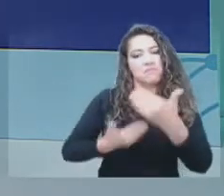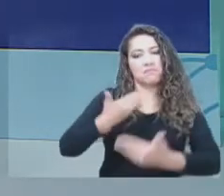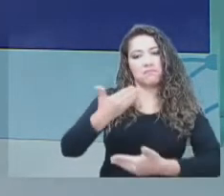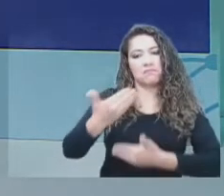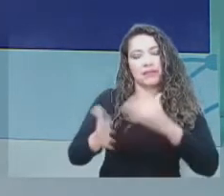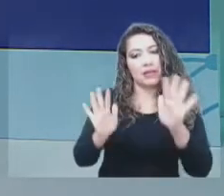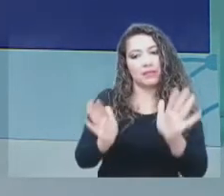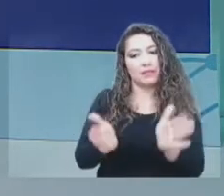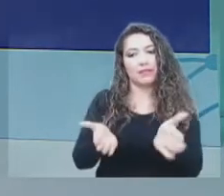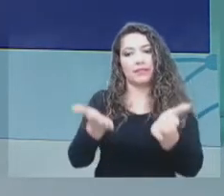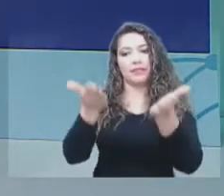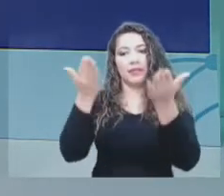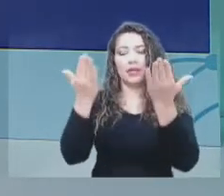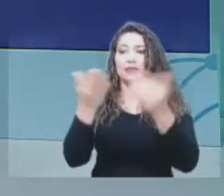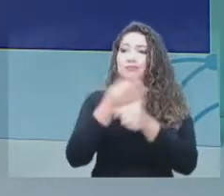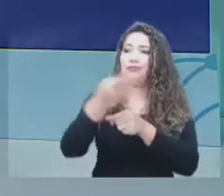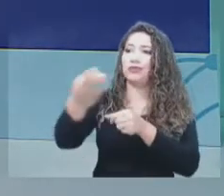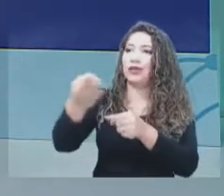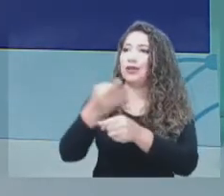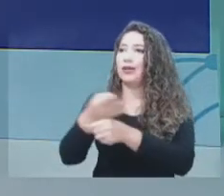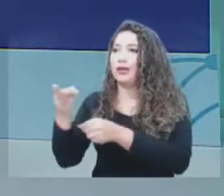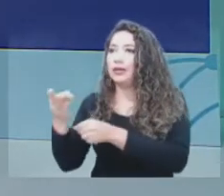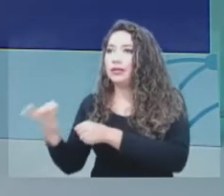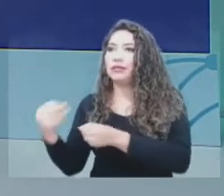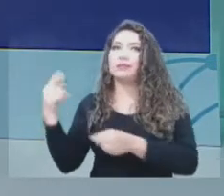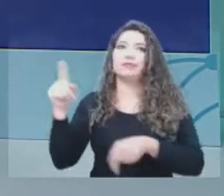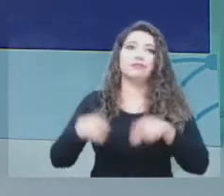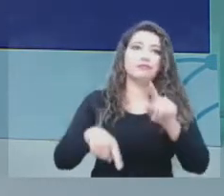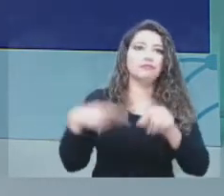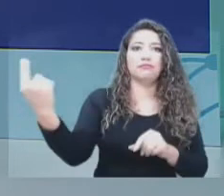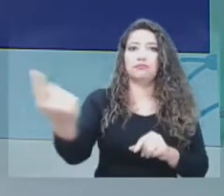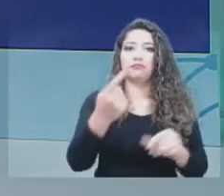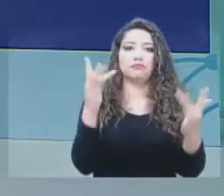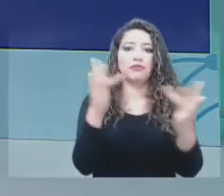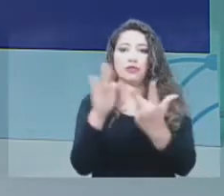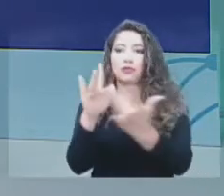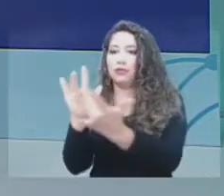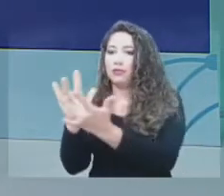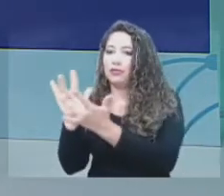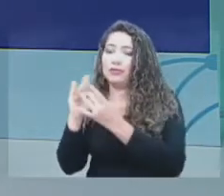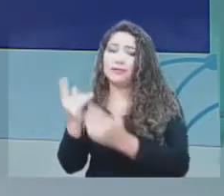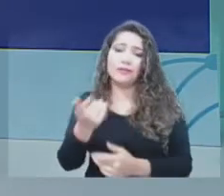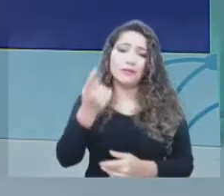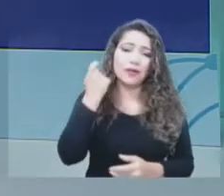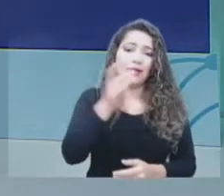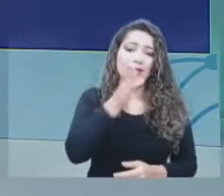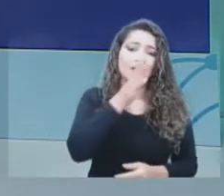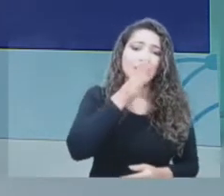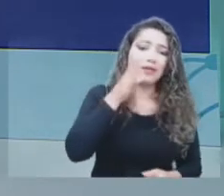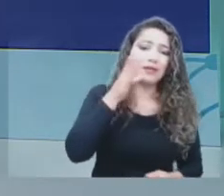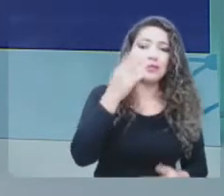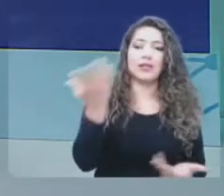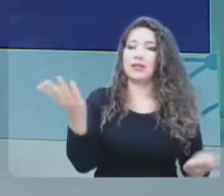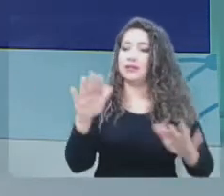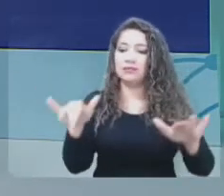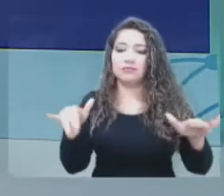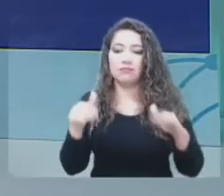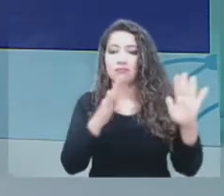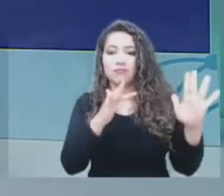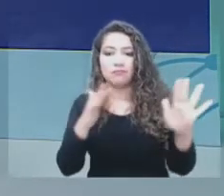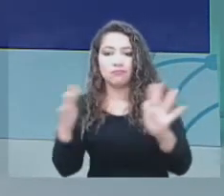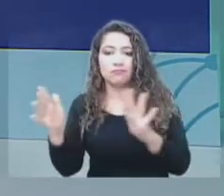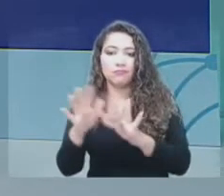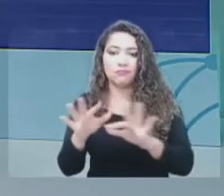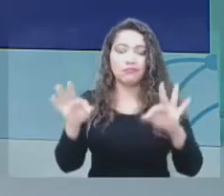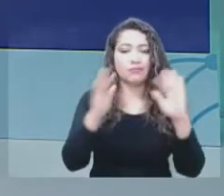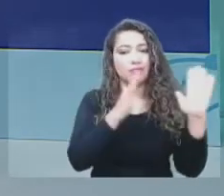del país donde todavía nos falta y estamos trabajando en ello. Pero se buscaba